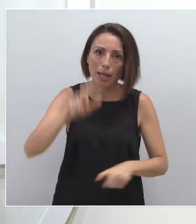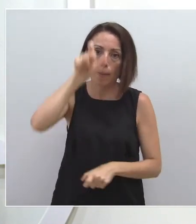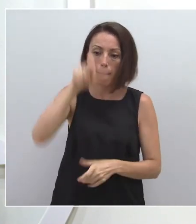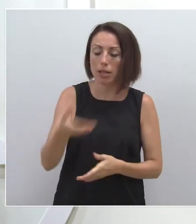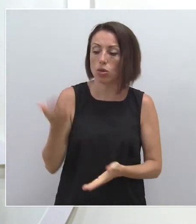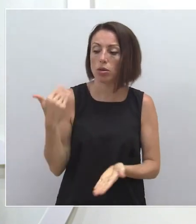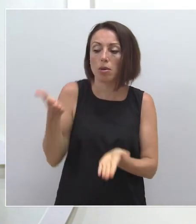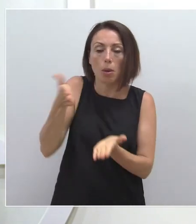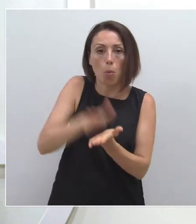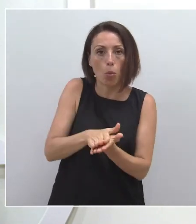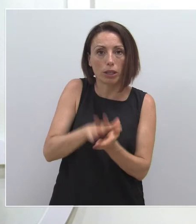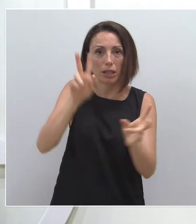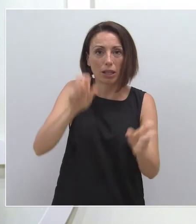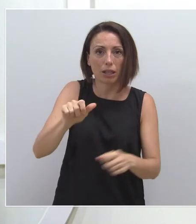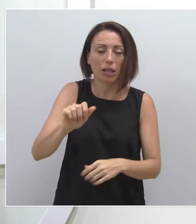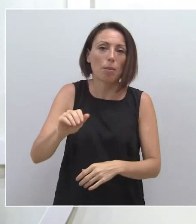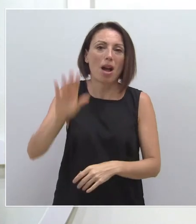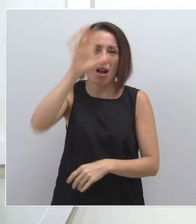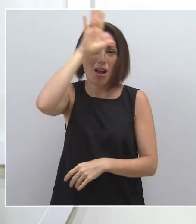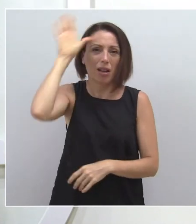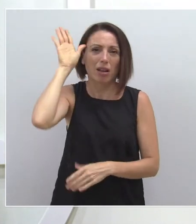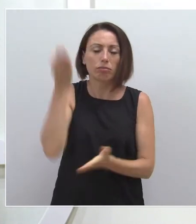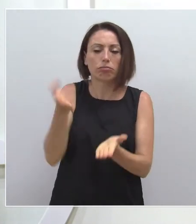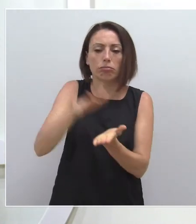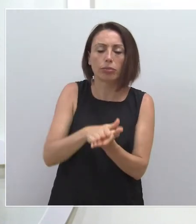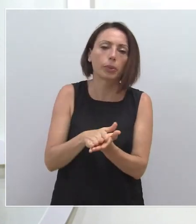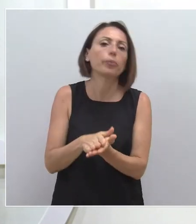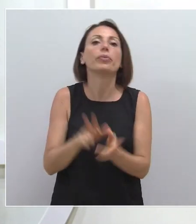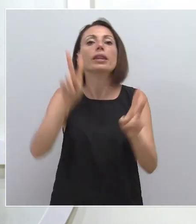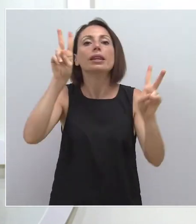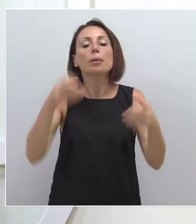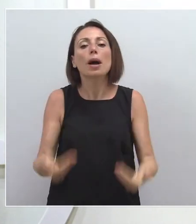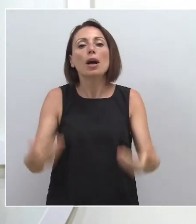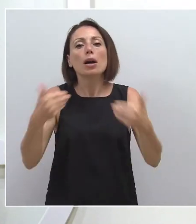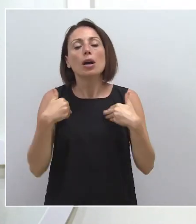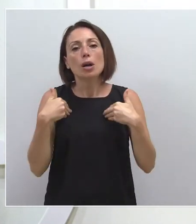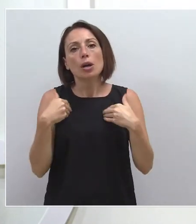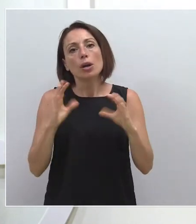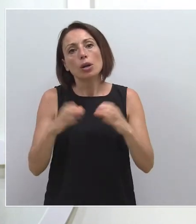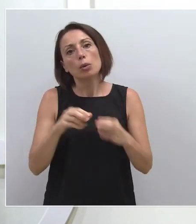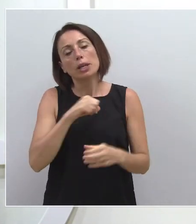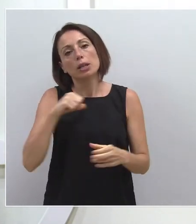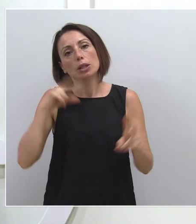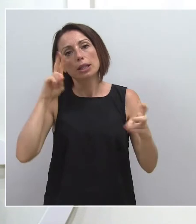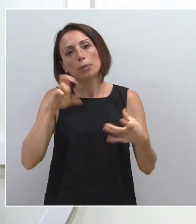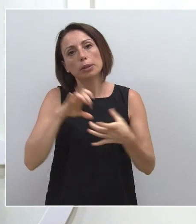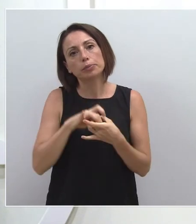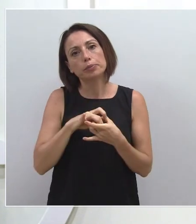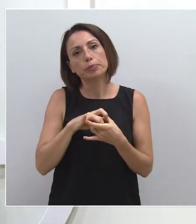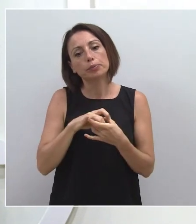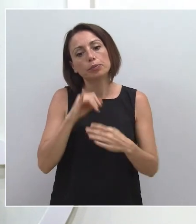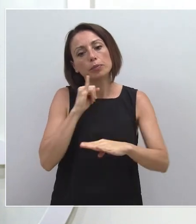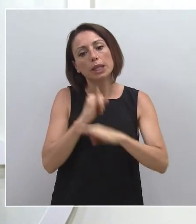gustaría aclarar el tema competencial, cuáles son las competencias de la comunidad autónoma en este sentido. Bueno, el